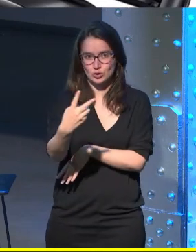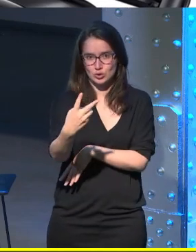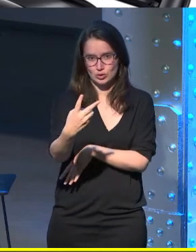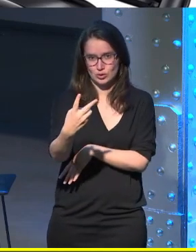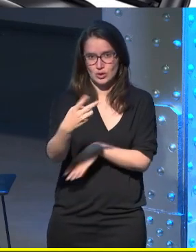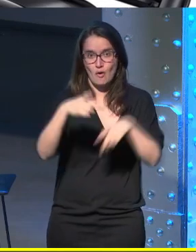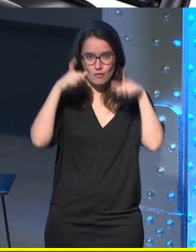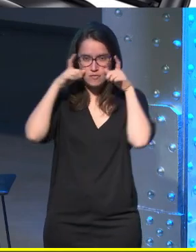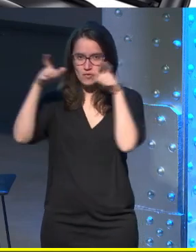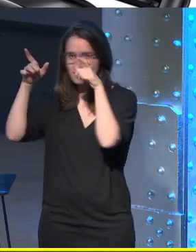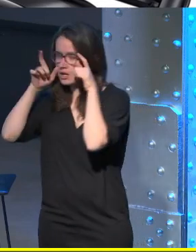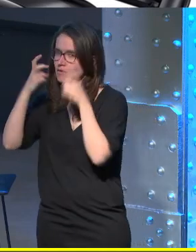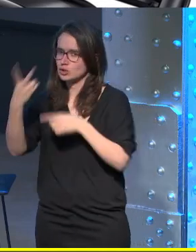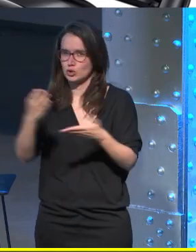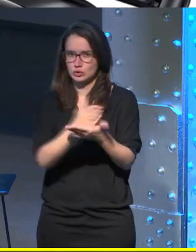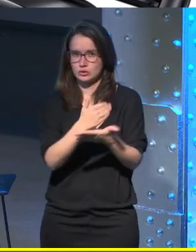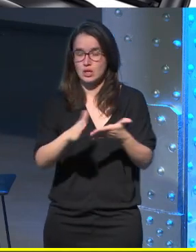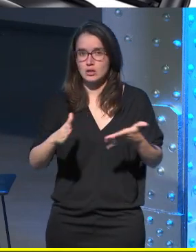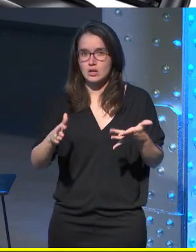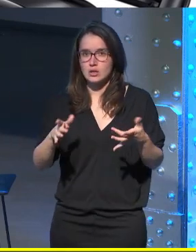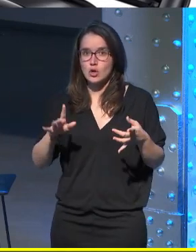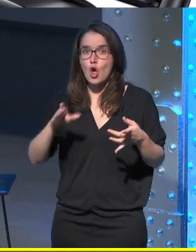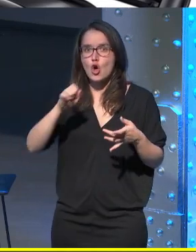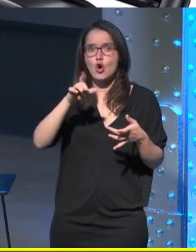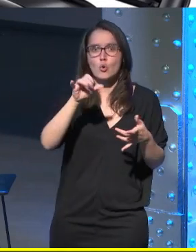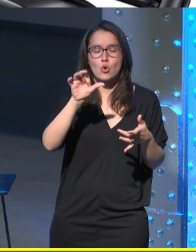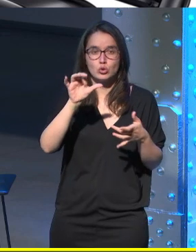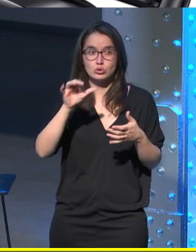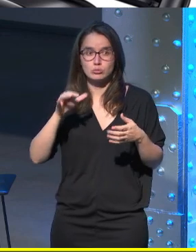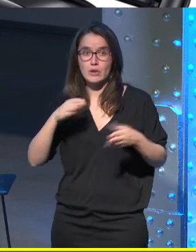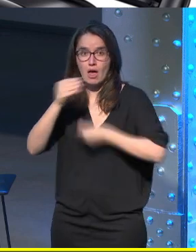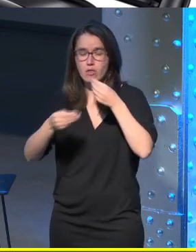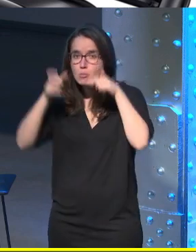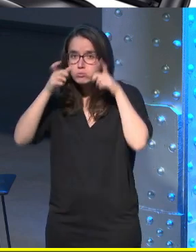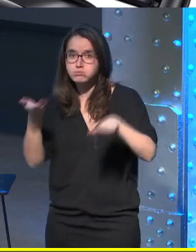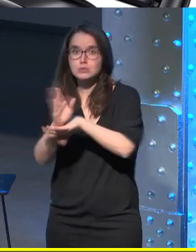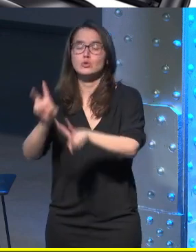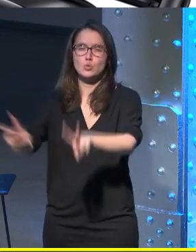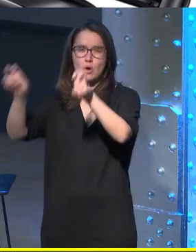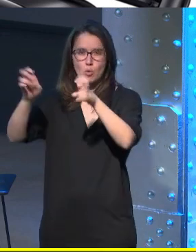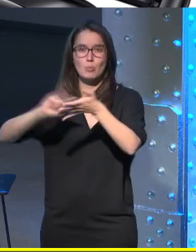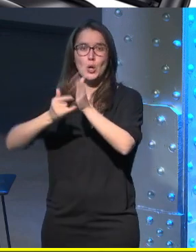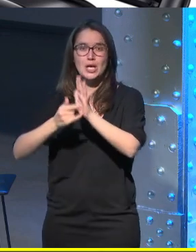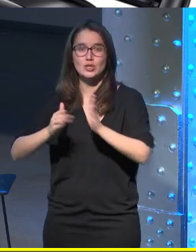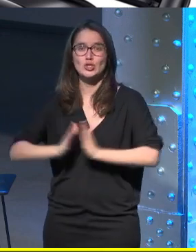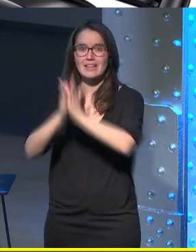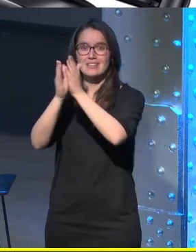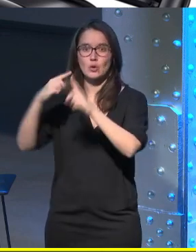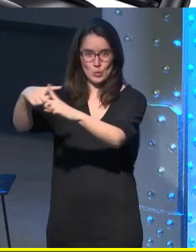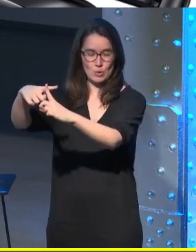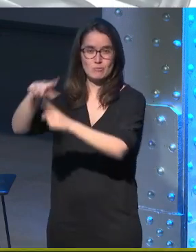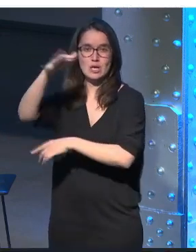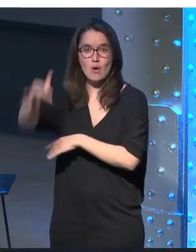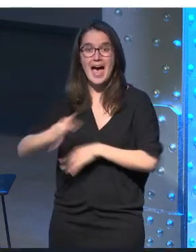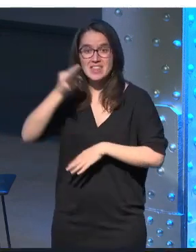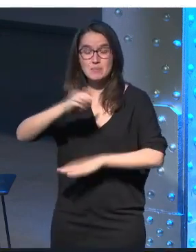Vive Focus tenemos Oculus que contraataca con las Oculus Go y con ese anunciado Proyecto Santa Cruz pero es que además se ha unido a la